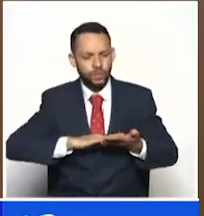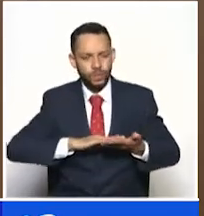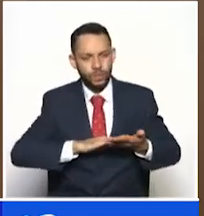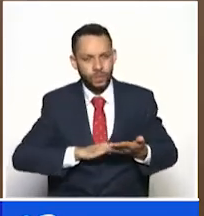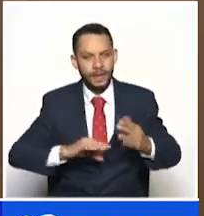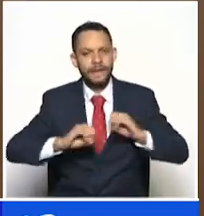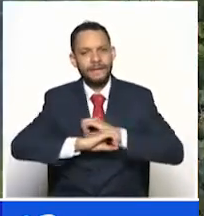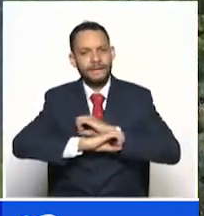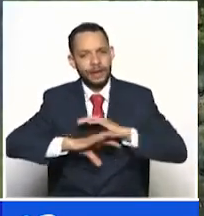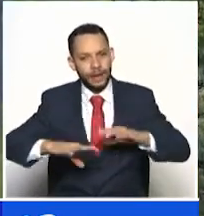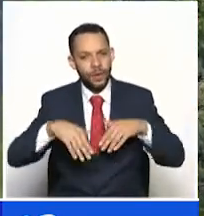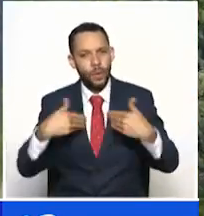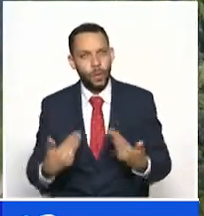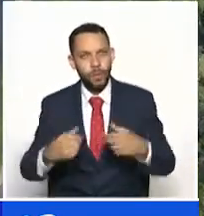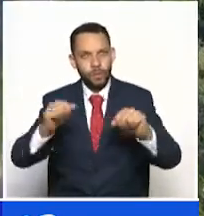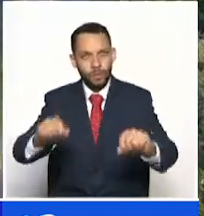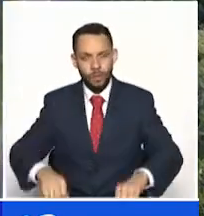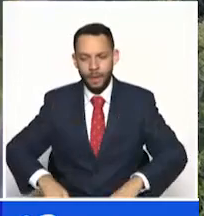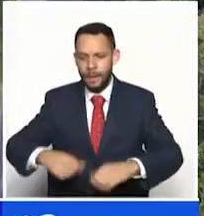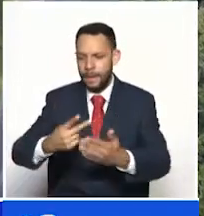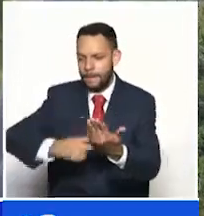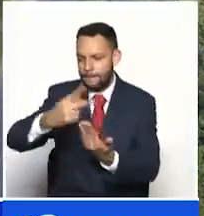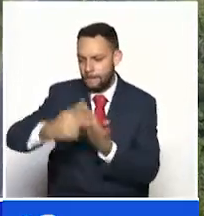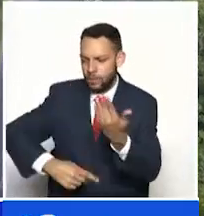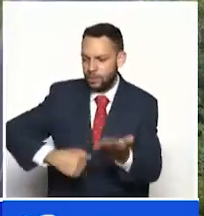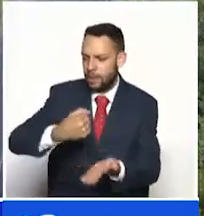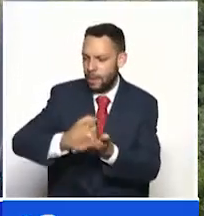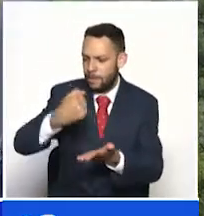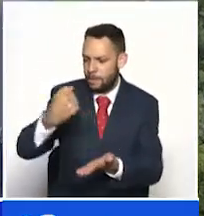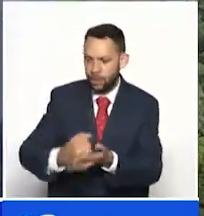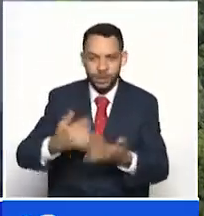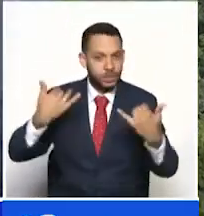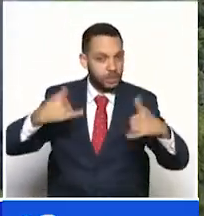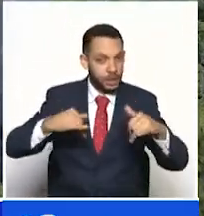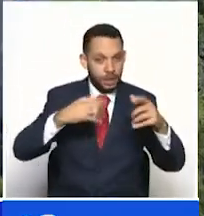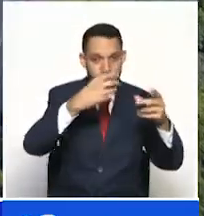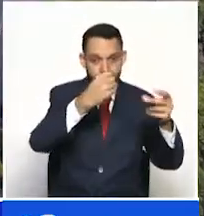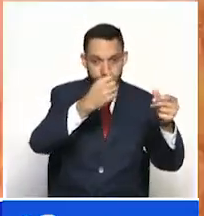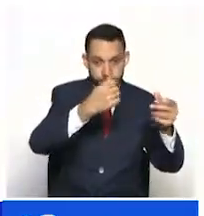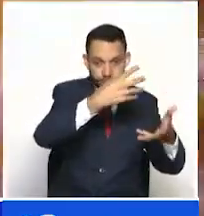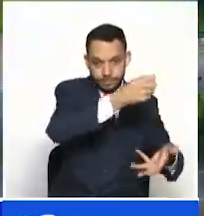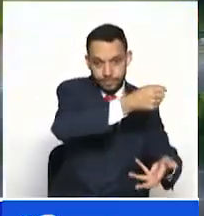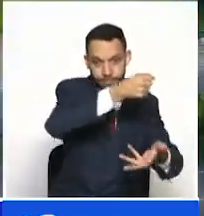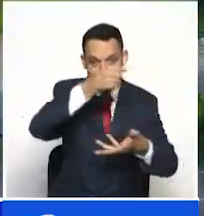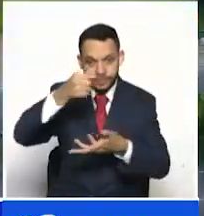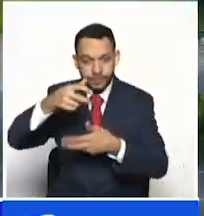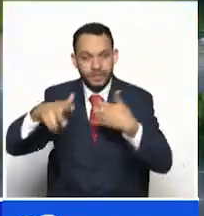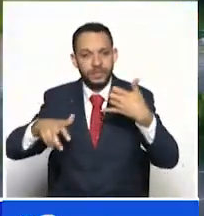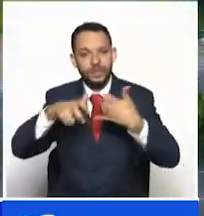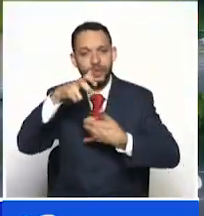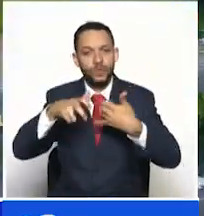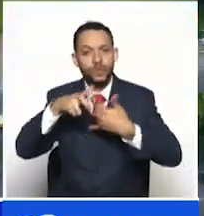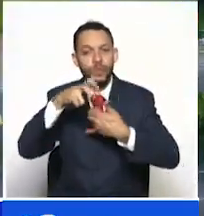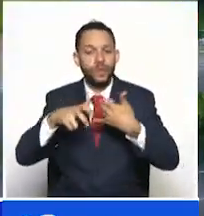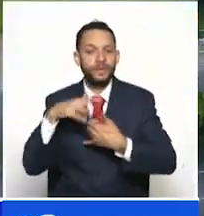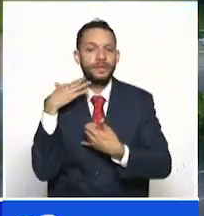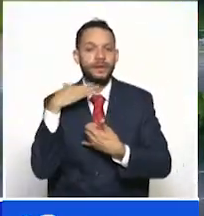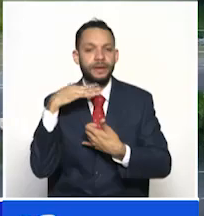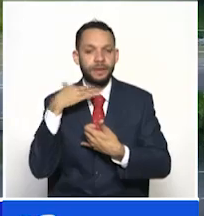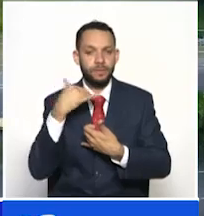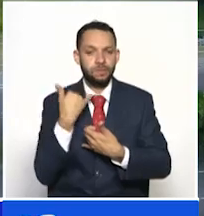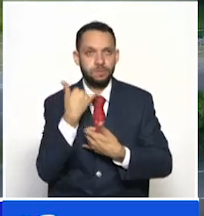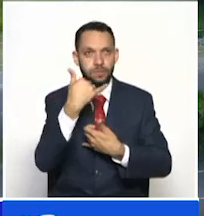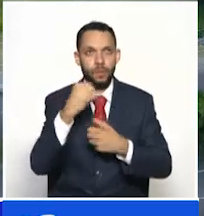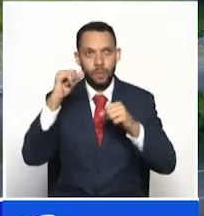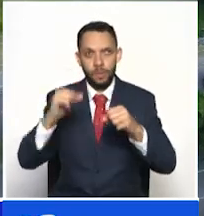claridad sobre la viabilidad del proyecto. Si bien los inversionistas ya adquirieron el lote en sector norte de la capital quindiana pensando en la construcción de un